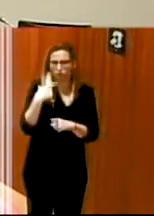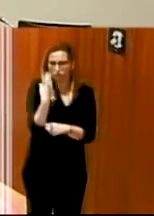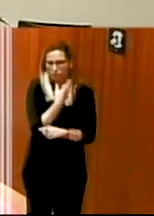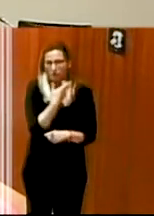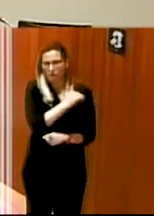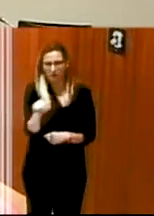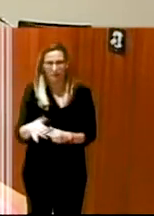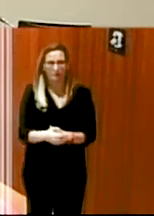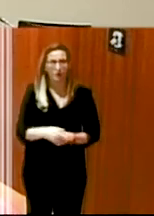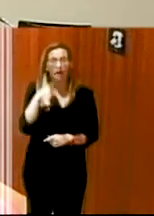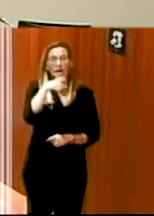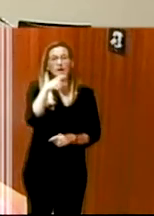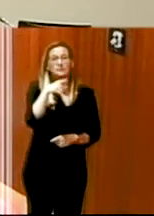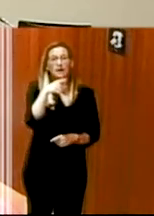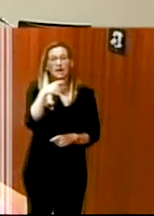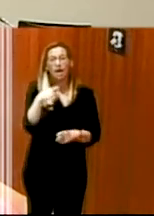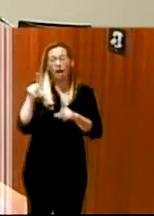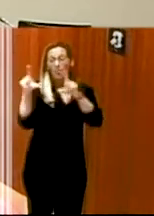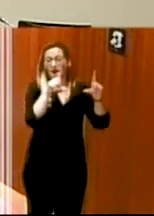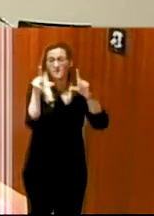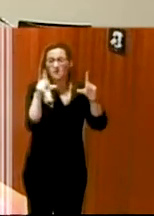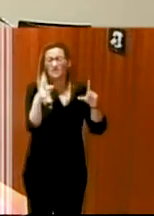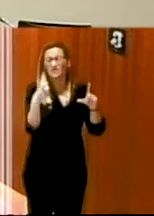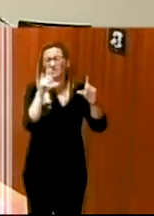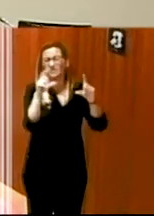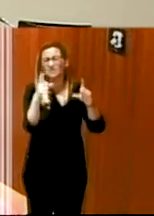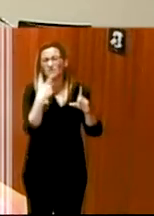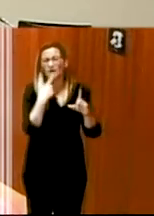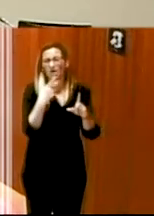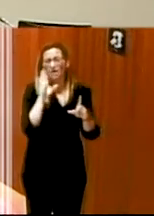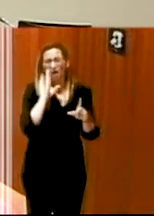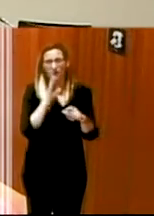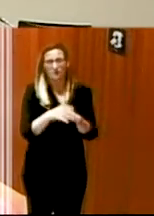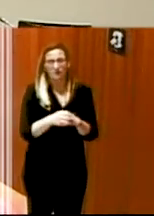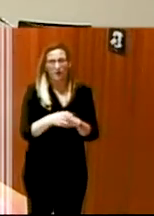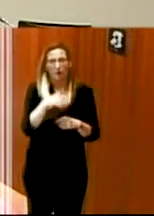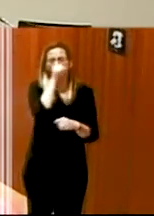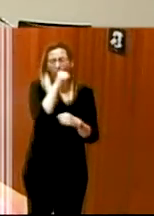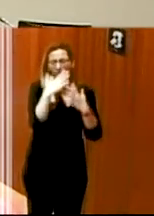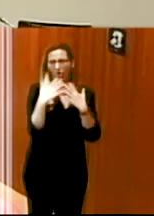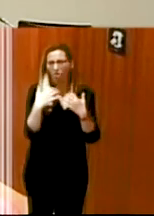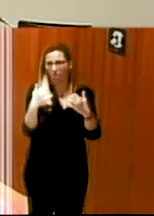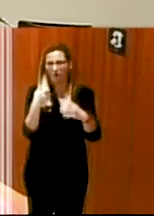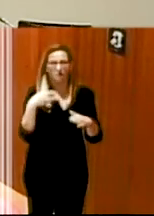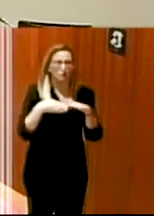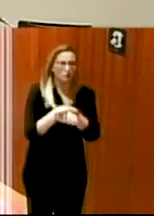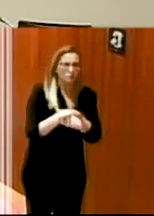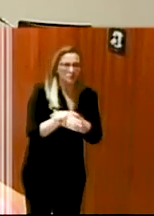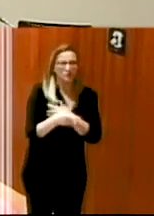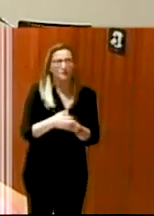esta diapositiva es la que hemos comentado antes de los requisitos de los conciertos inclusivos tener ese ese conocimiento